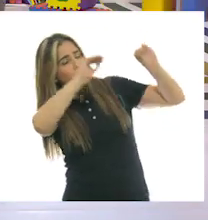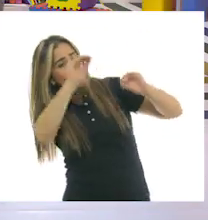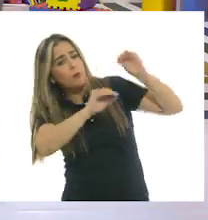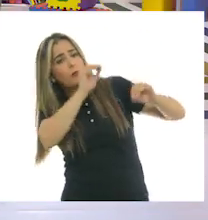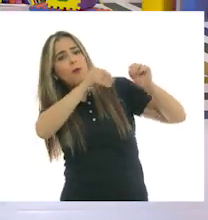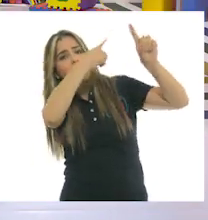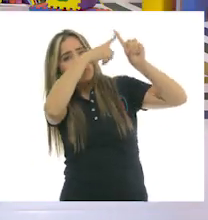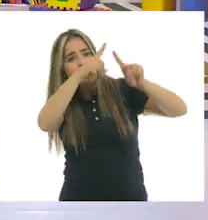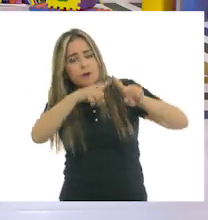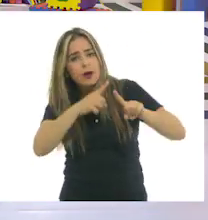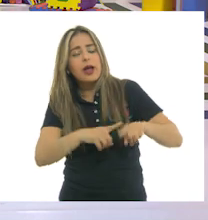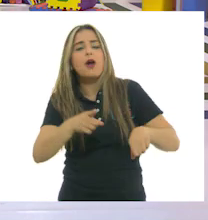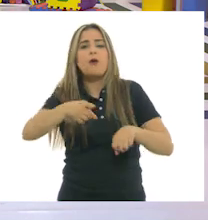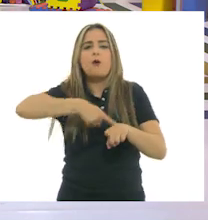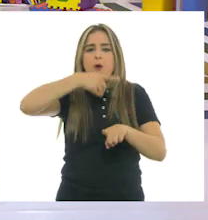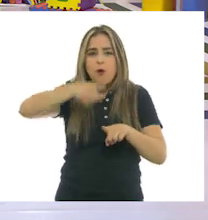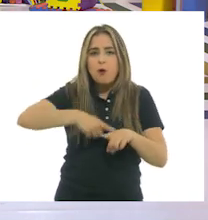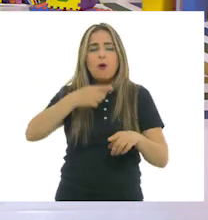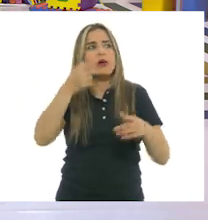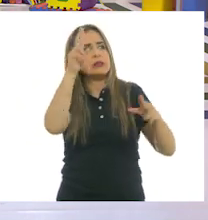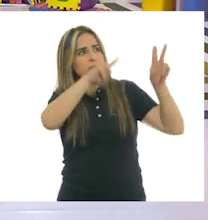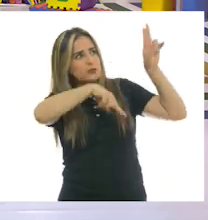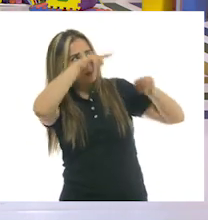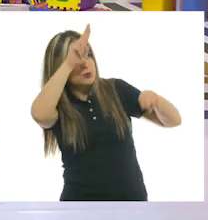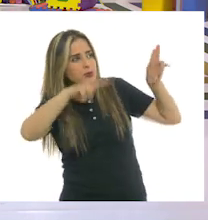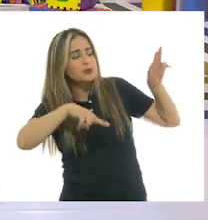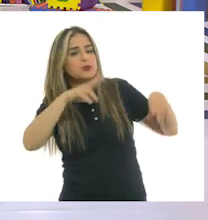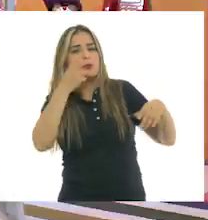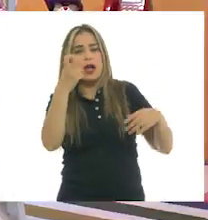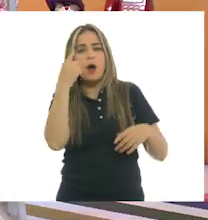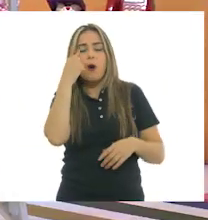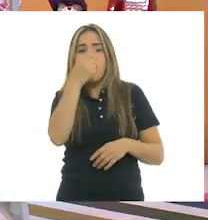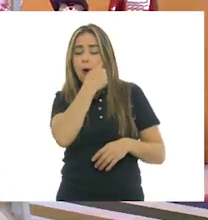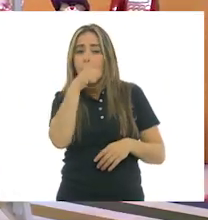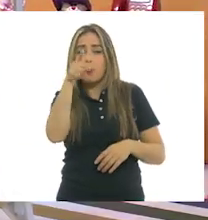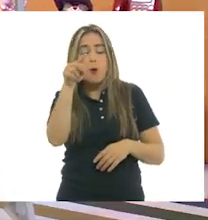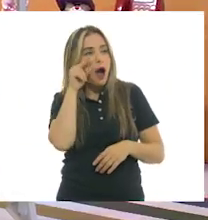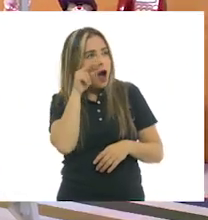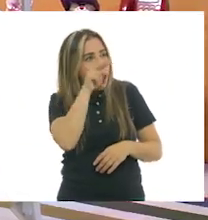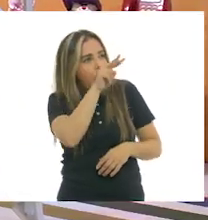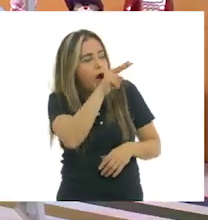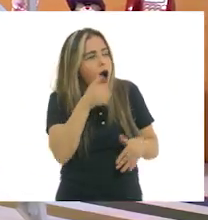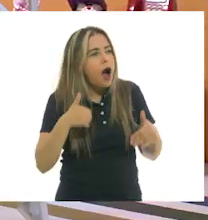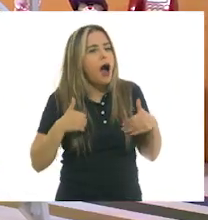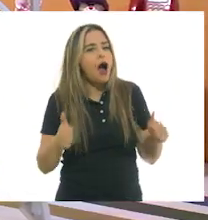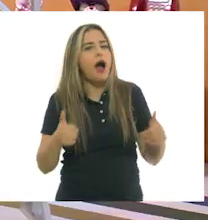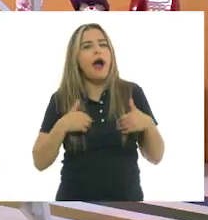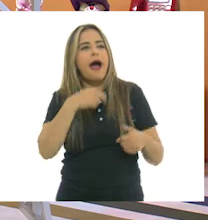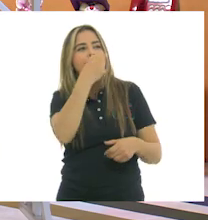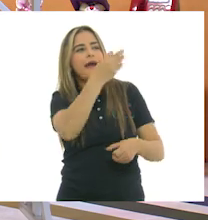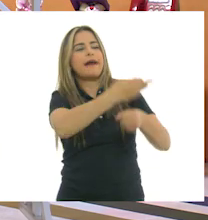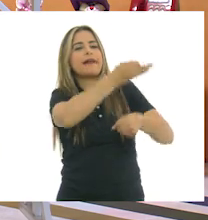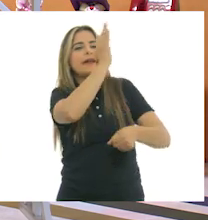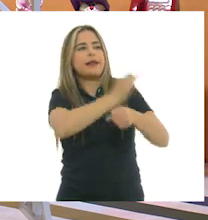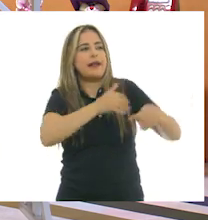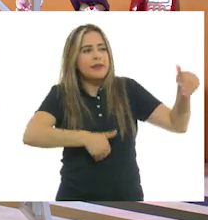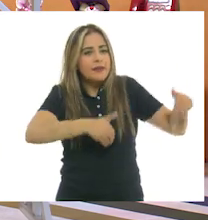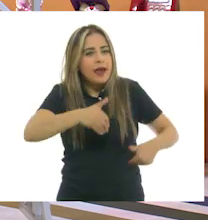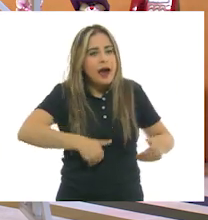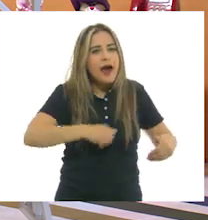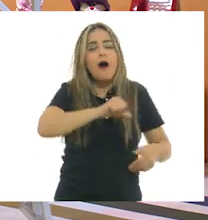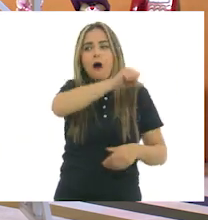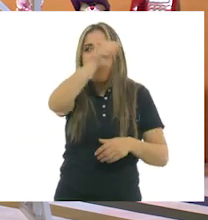lo que se dibuja, todo lo que percibimos con los ojos para ir generando en nosotros esta